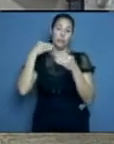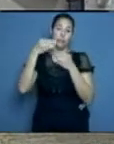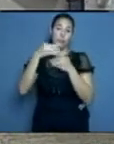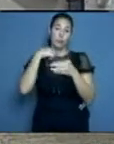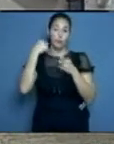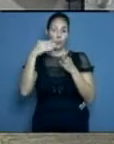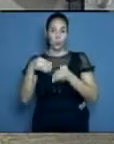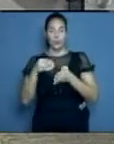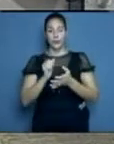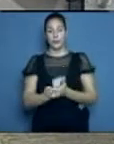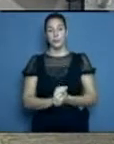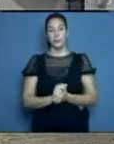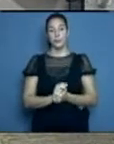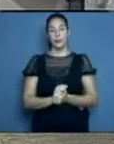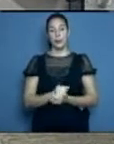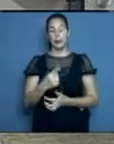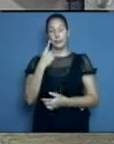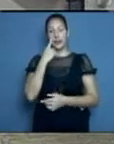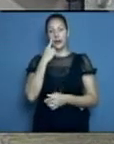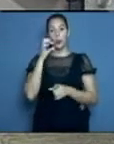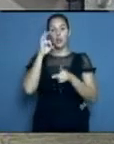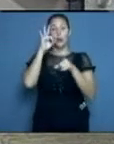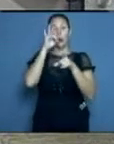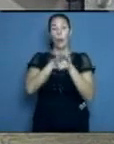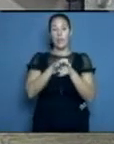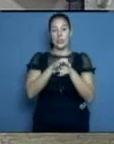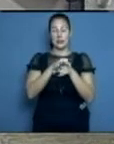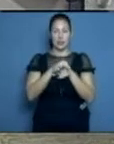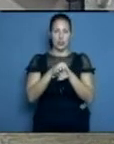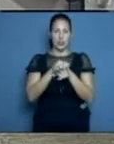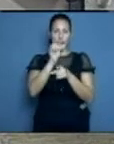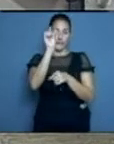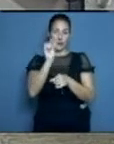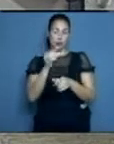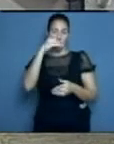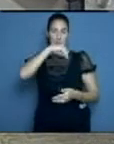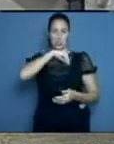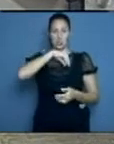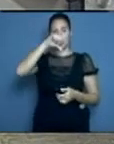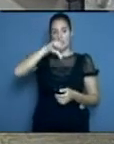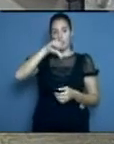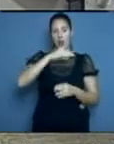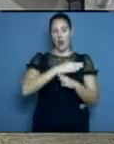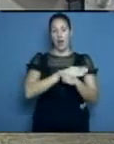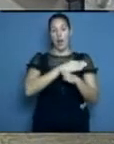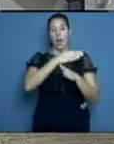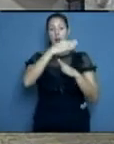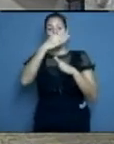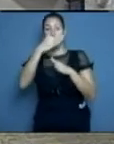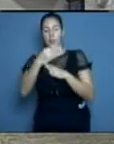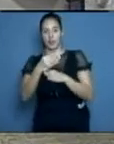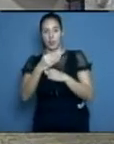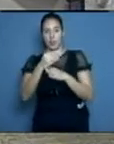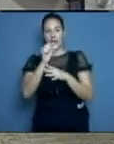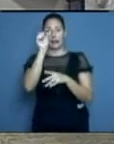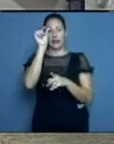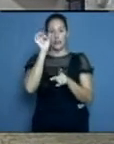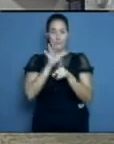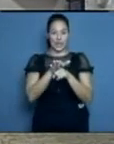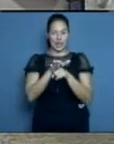periodo desde el comienzo de los síntomas hasta el momento de agravamiento se ha reducido con la cepa delta.